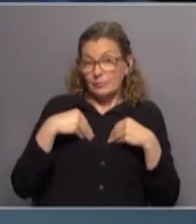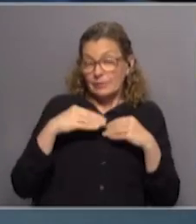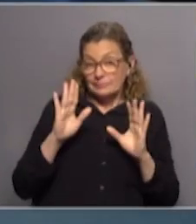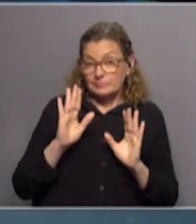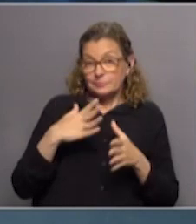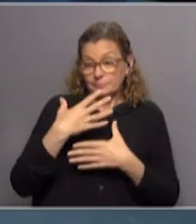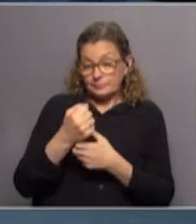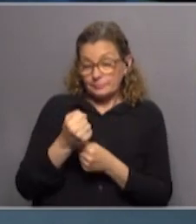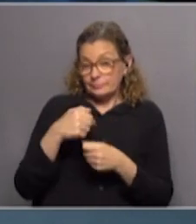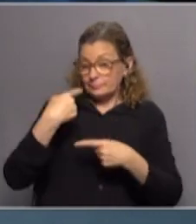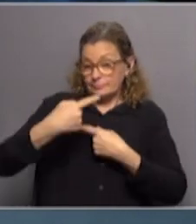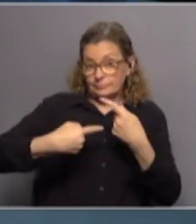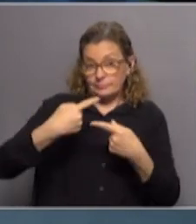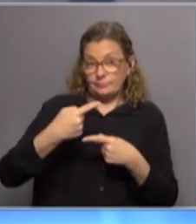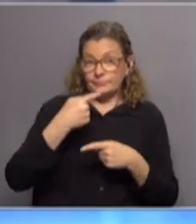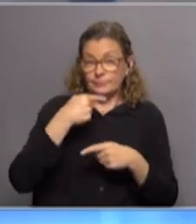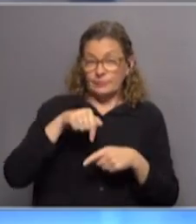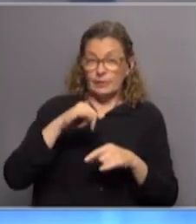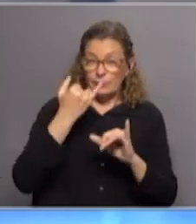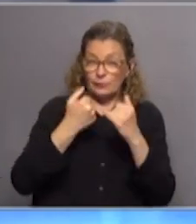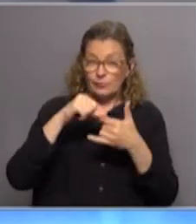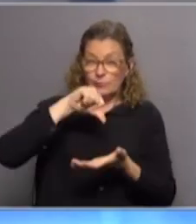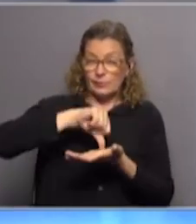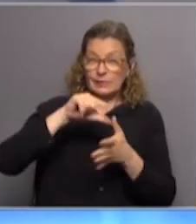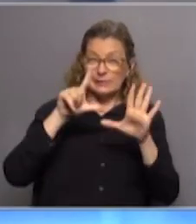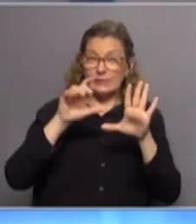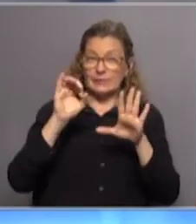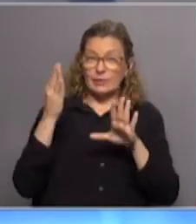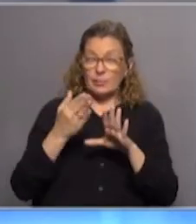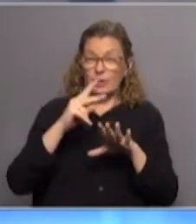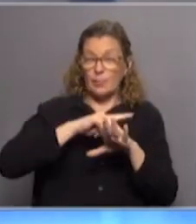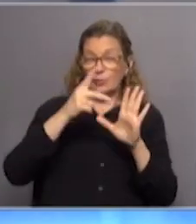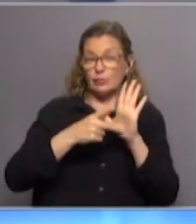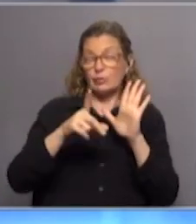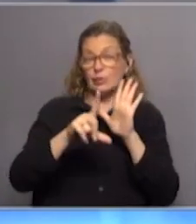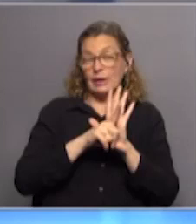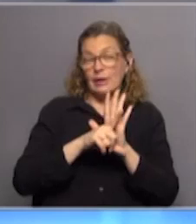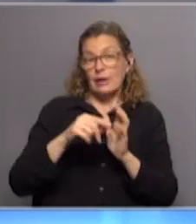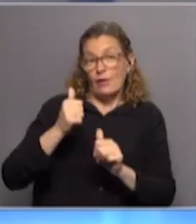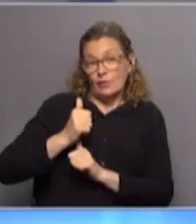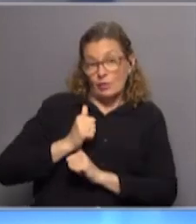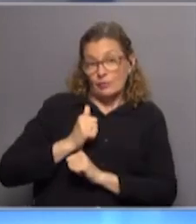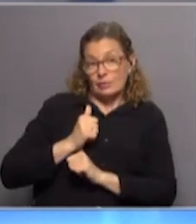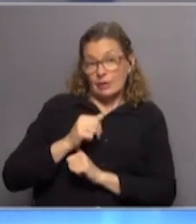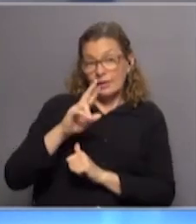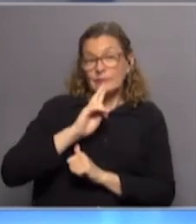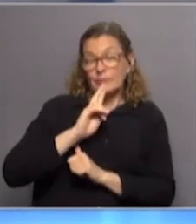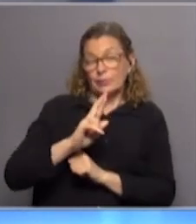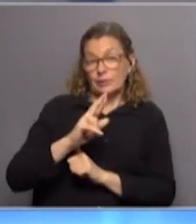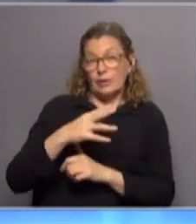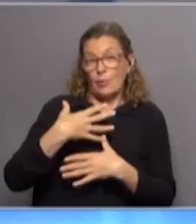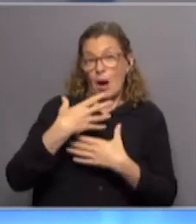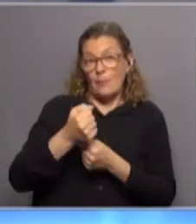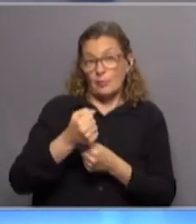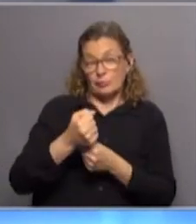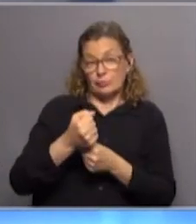apoyándose en eso. Nos lo dijo aquí en Informe Capital, el 70% de los proyectos de ley presentados por Cabildo abierto responden a iniciativas